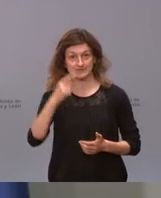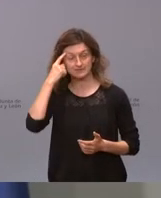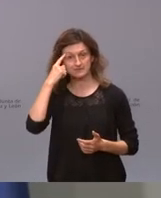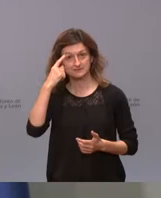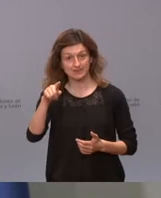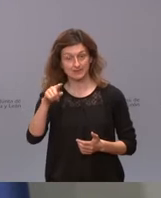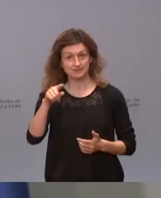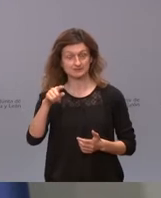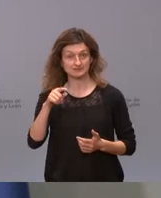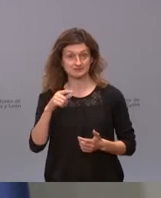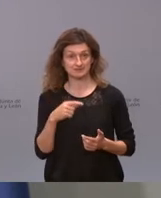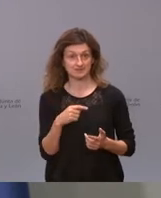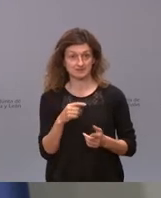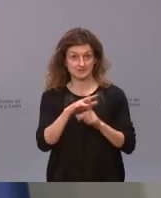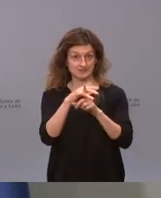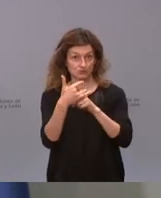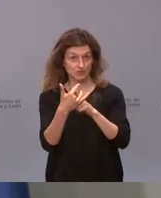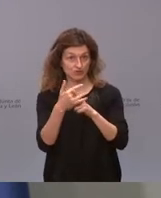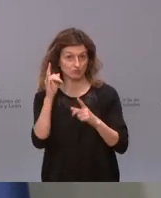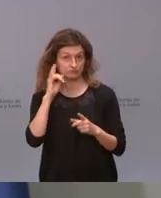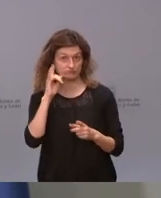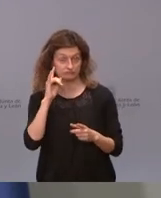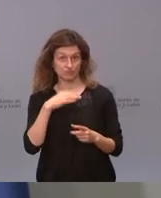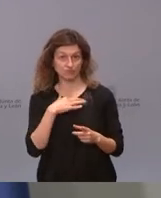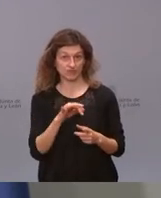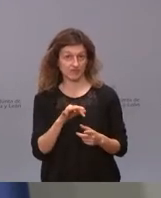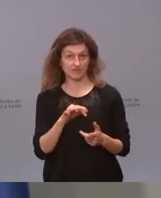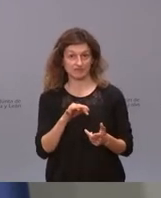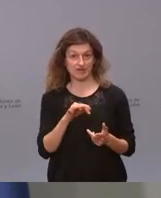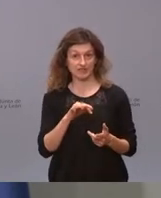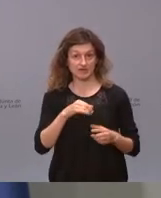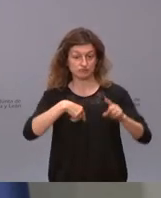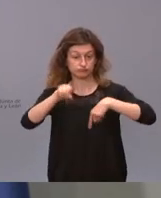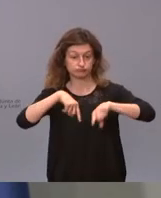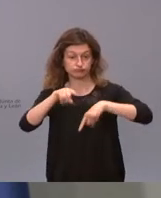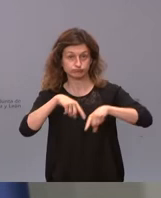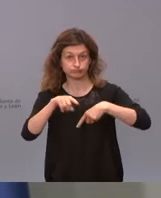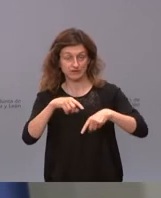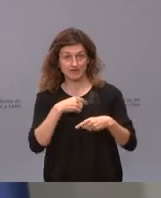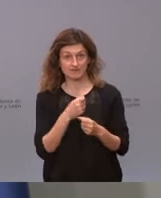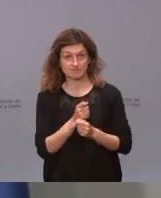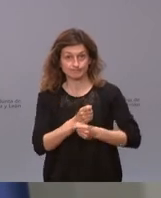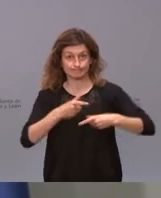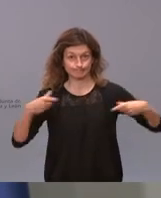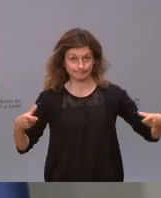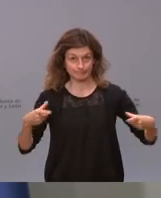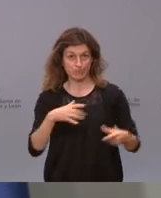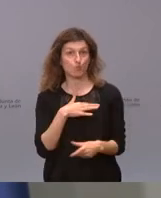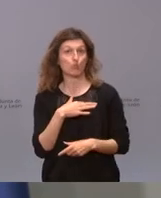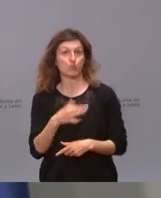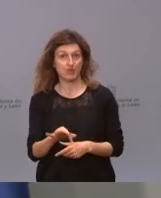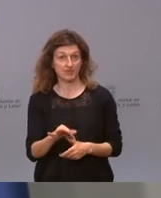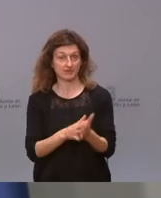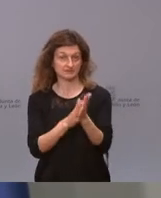trasvase de la incidencia al incrementarse la movilidad y que eso es probable que se